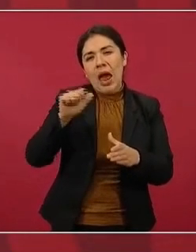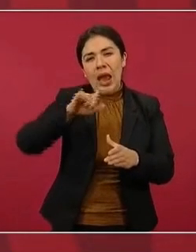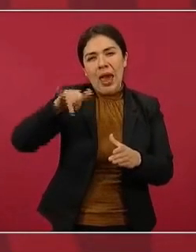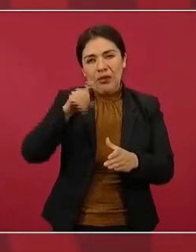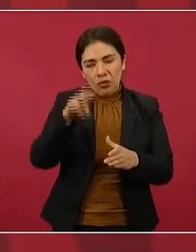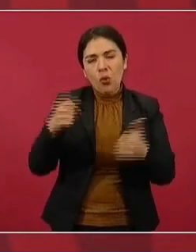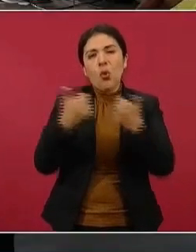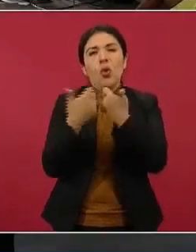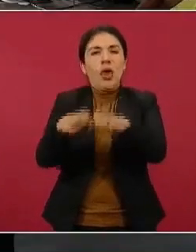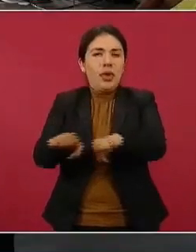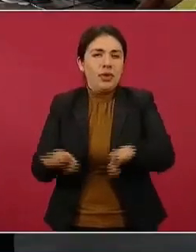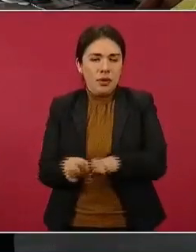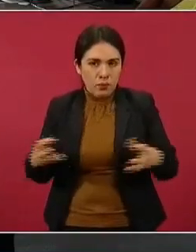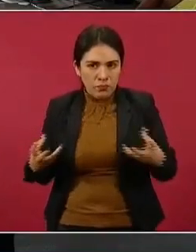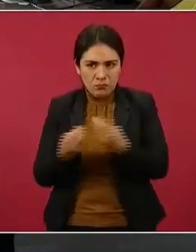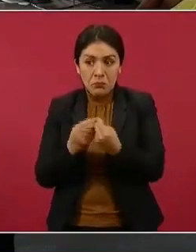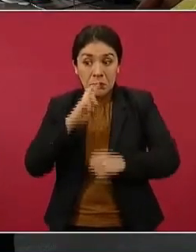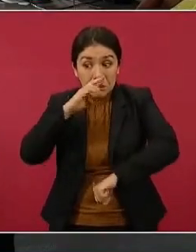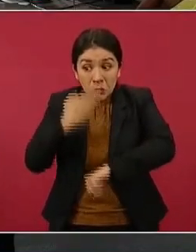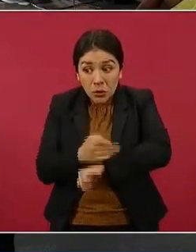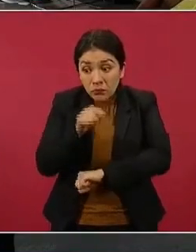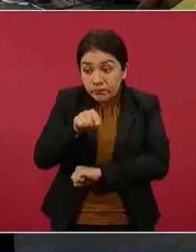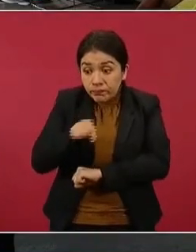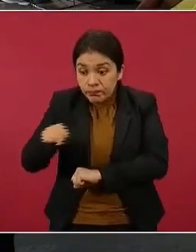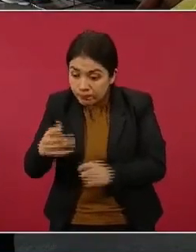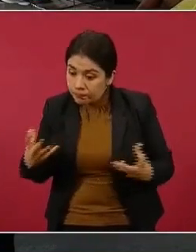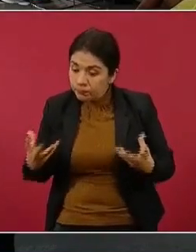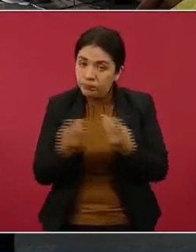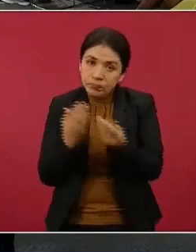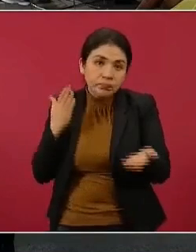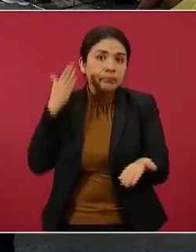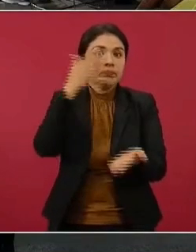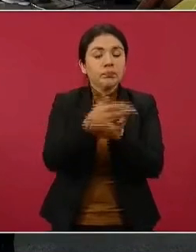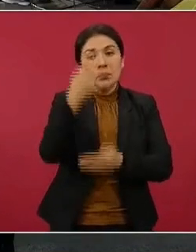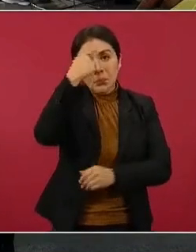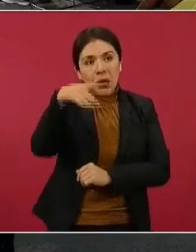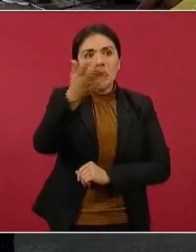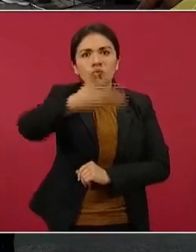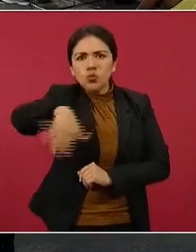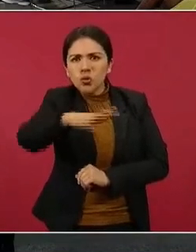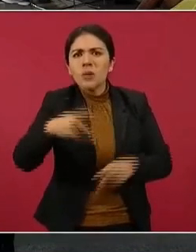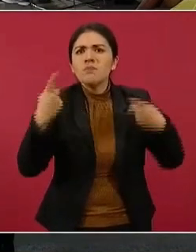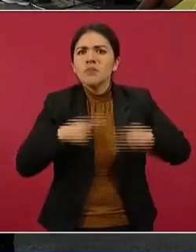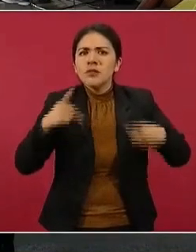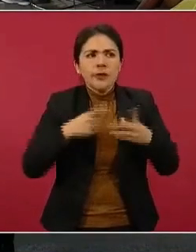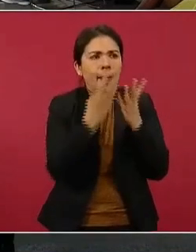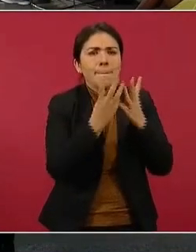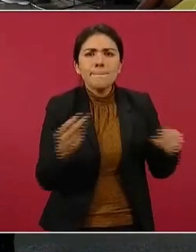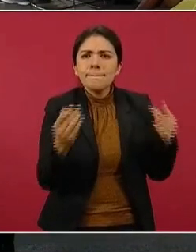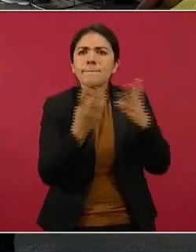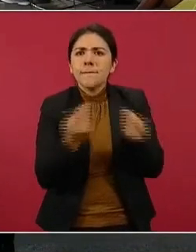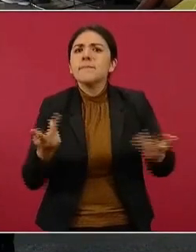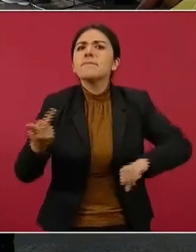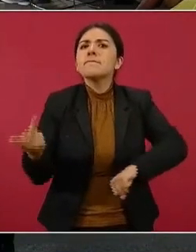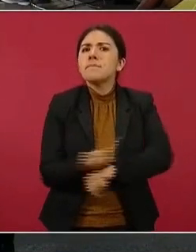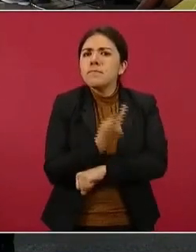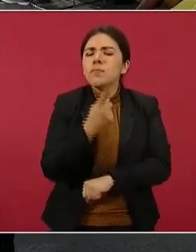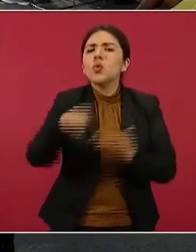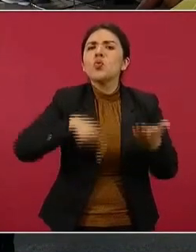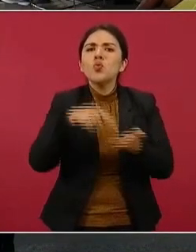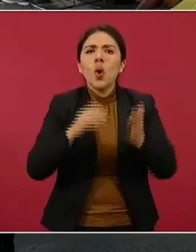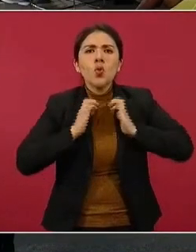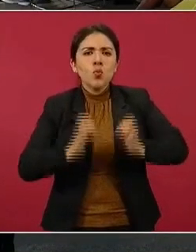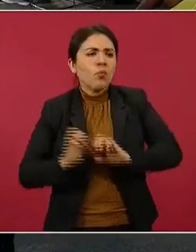buscar a desaparecidos en fosas,